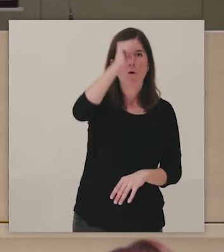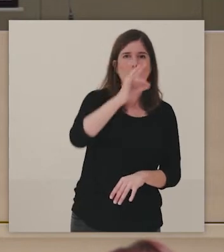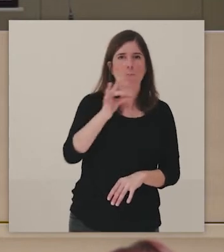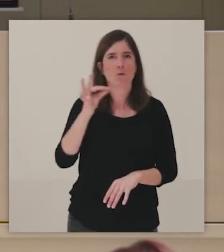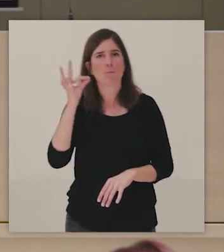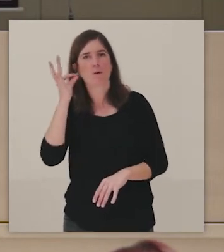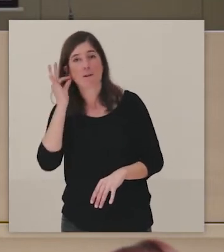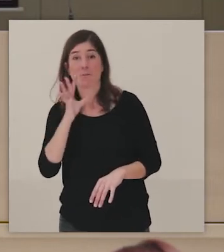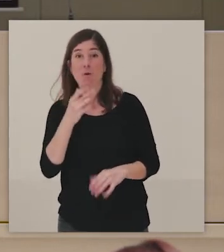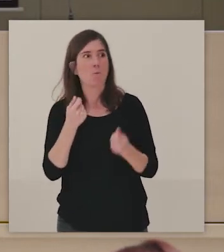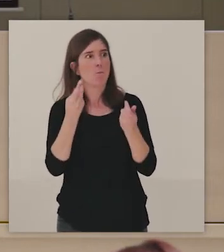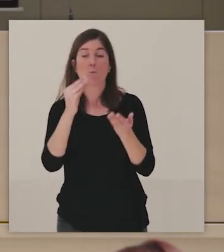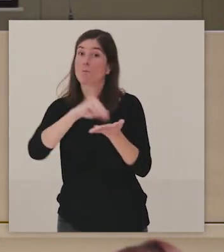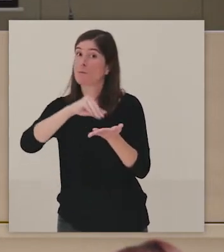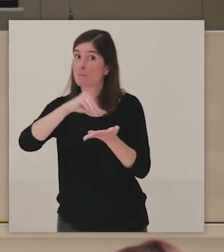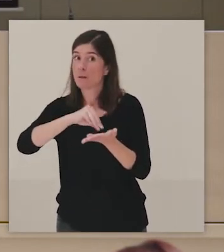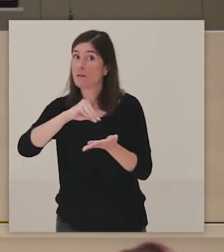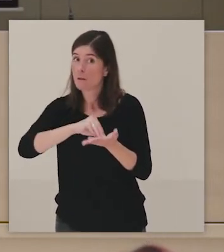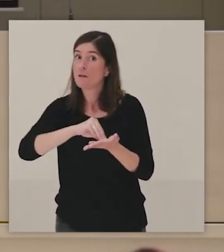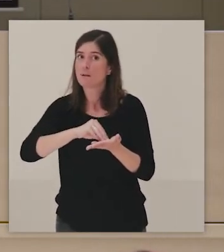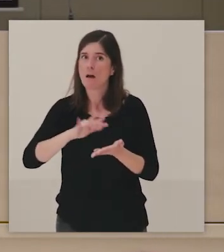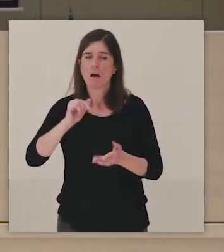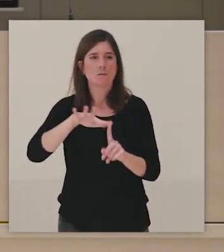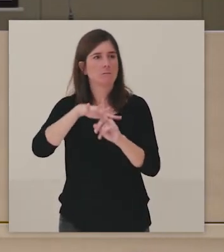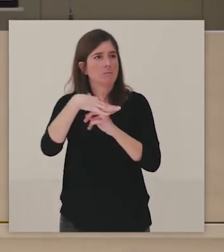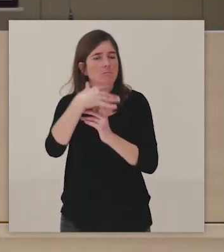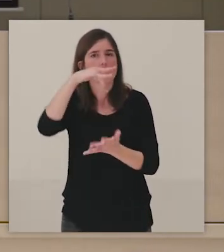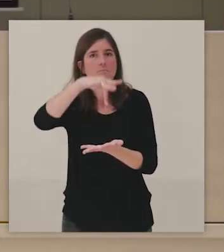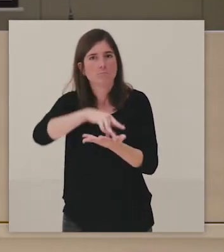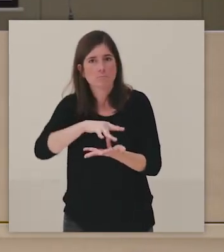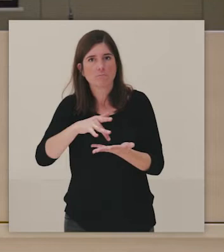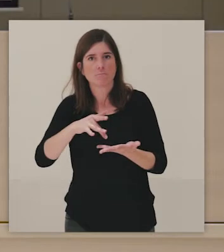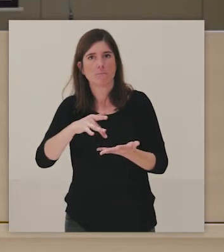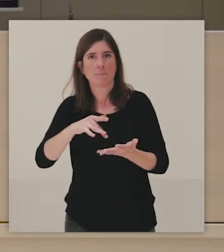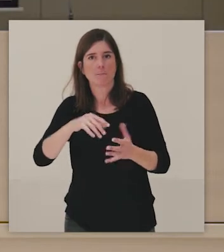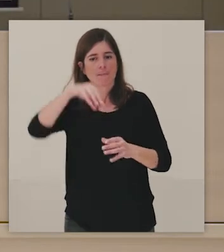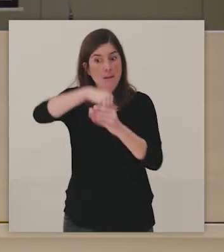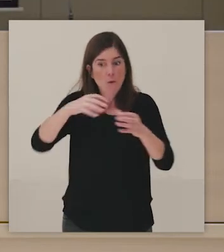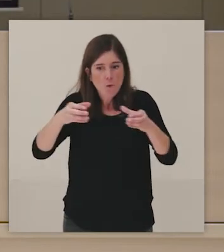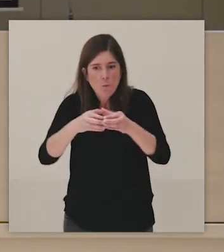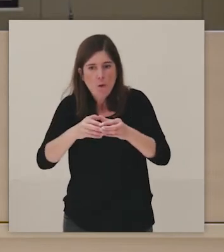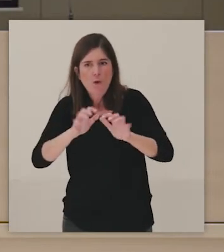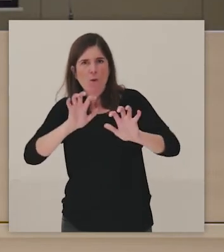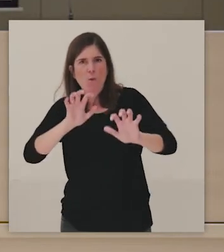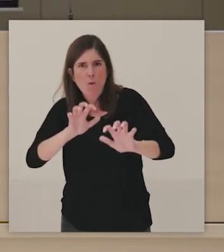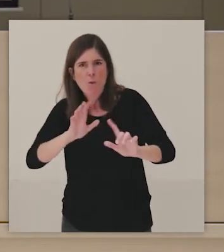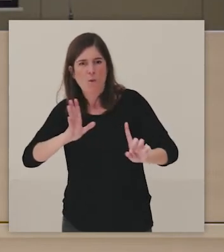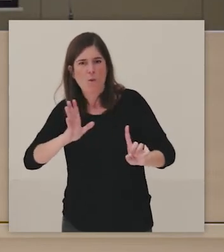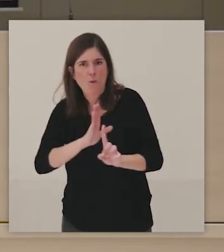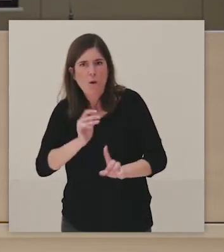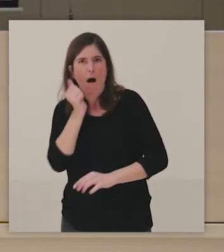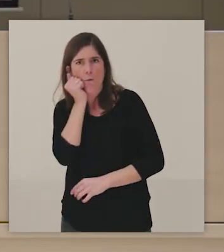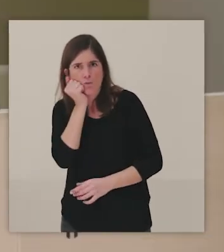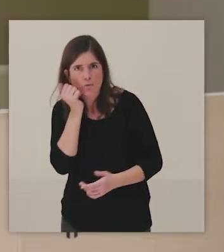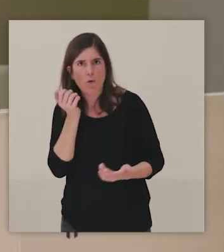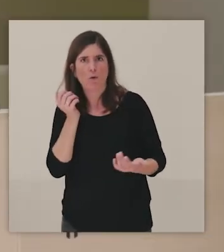porque muchas veces sabéis que también se dan situaciones de, bueno, pues quizá de bullying, de abuso, de